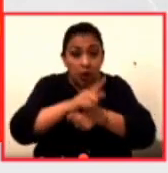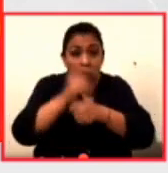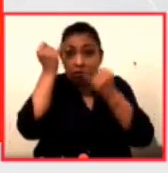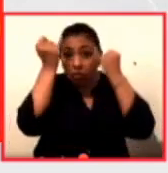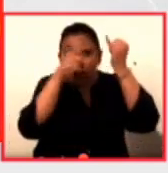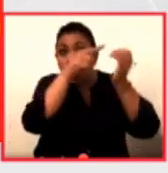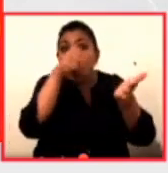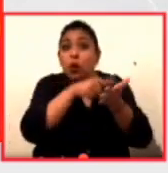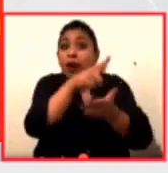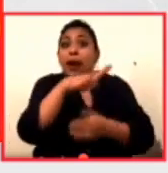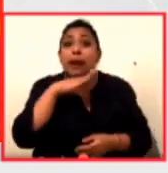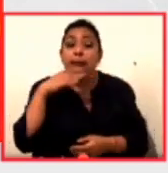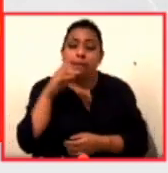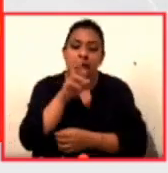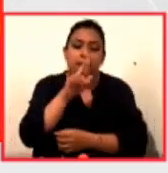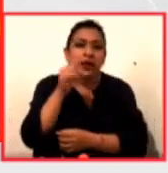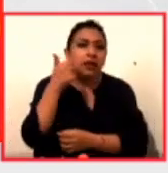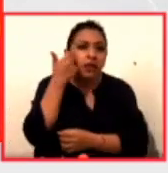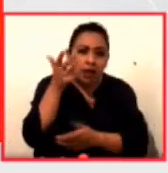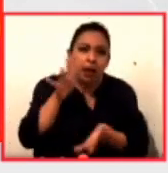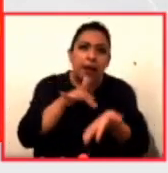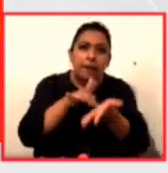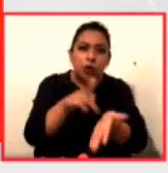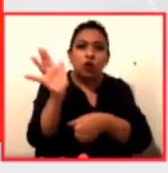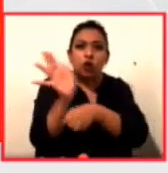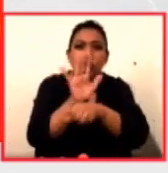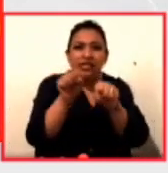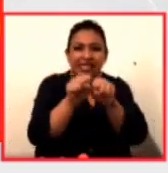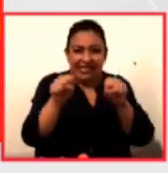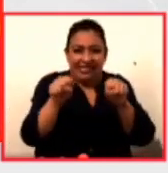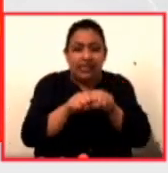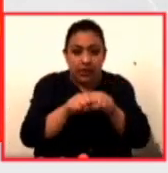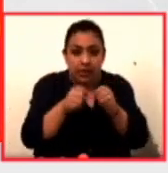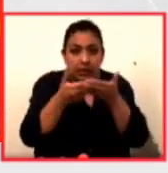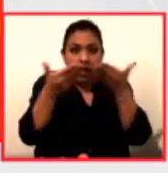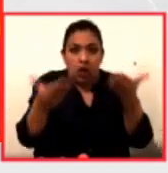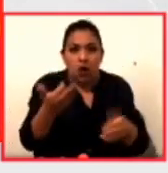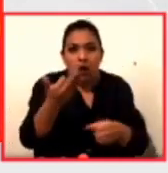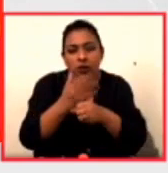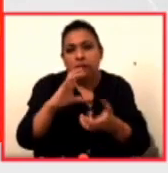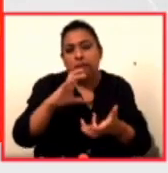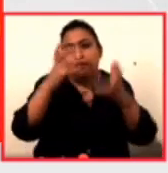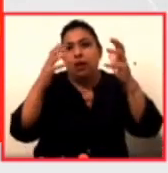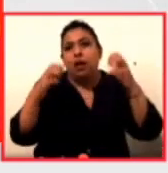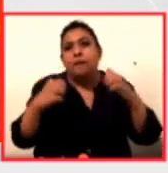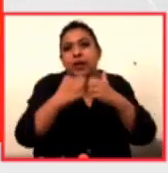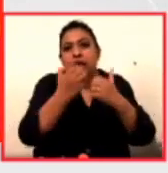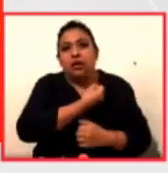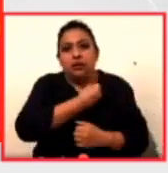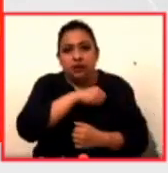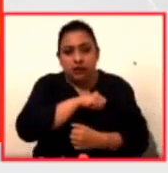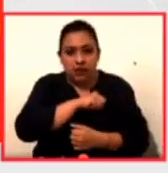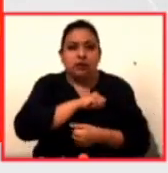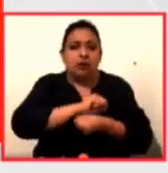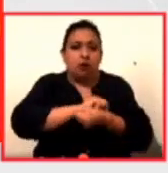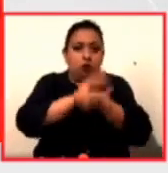que tiene como meta apoyar los cines de esta ciudad durante la crisis del coronavirus. Valentina, ¿cómo estás? Muy buenas noches.